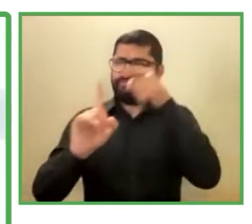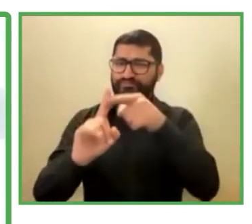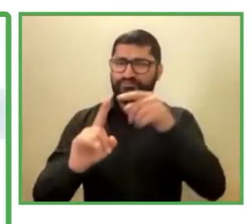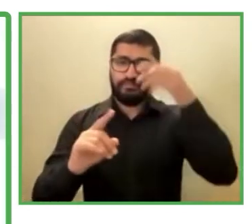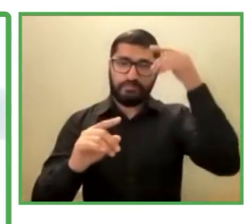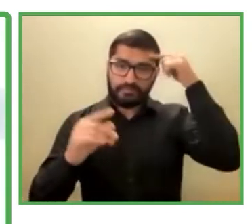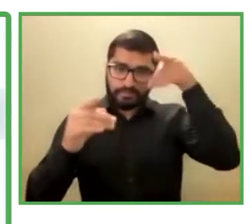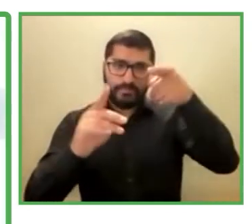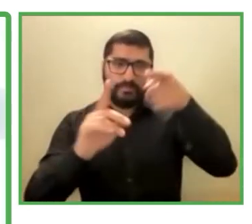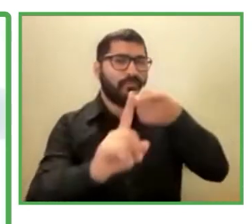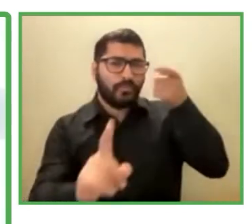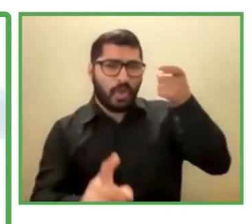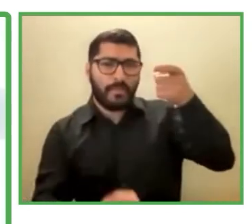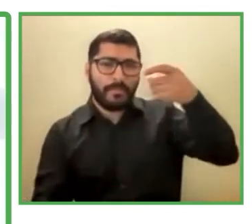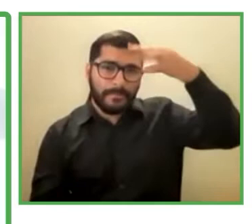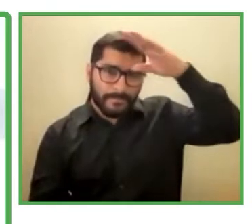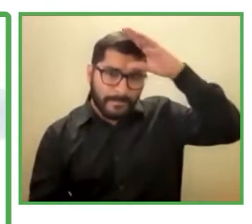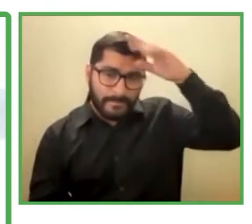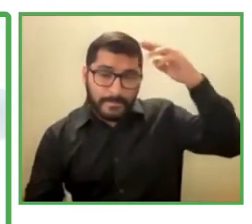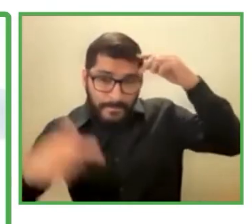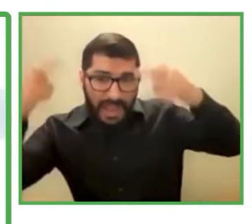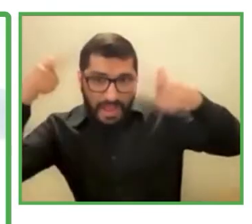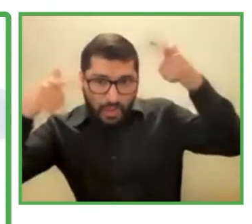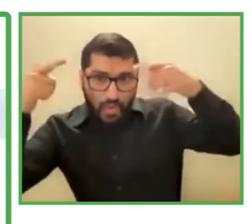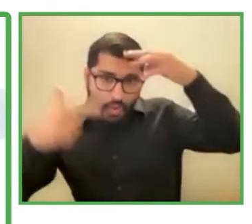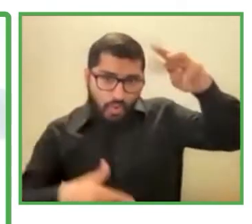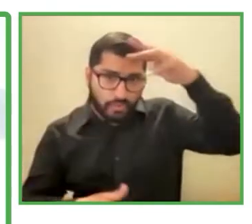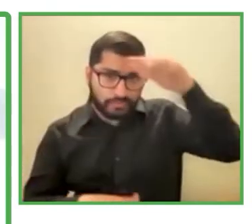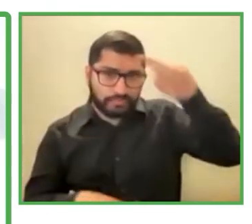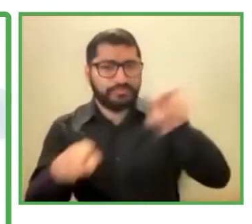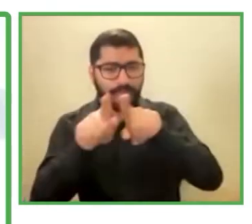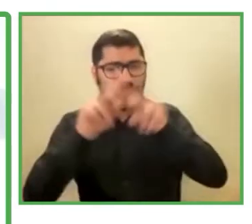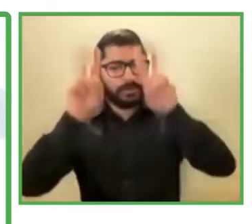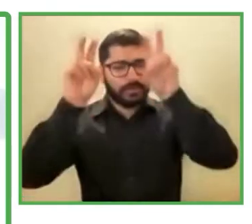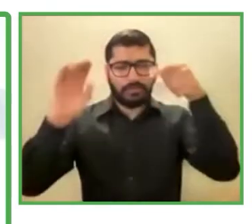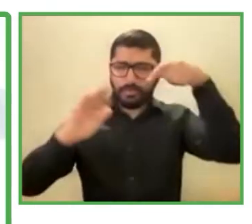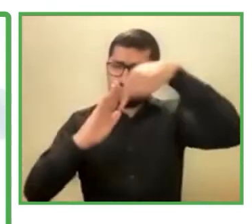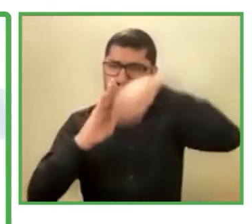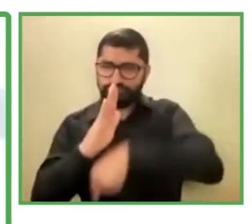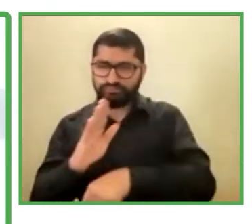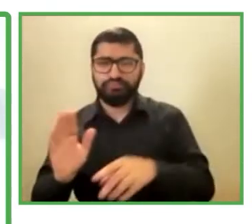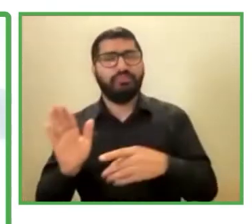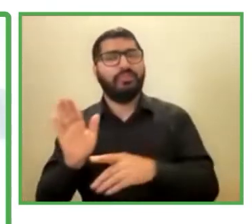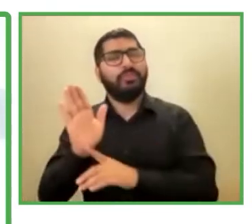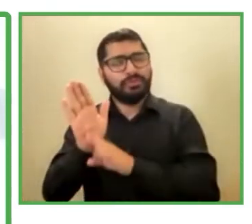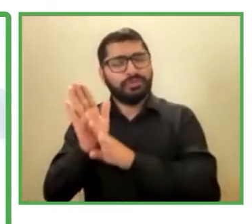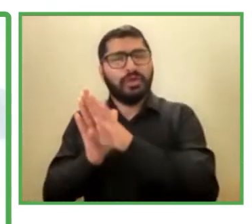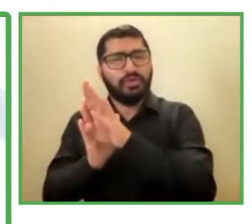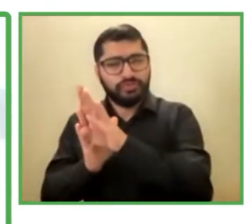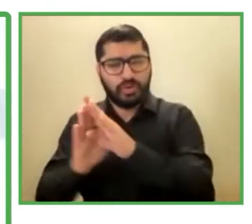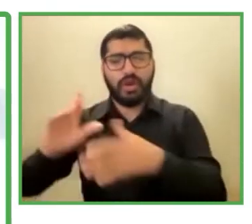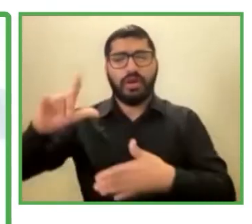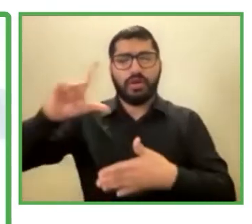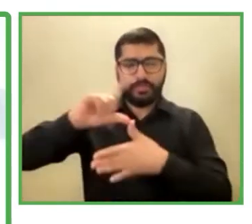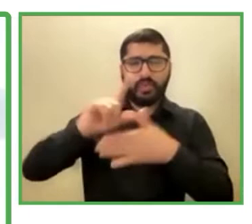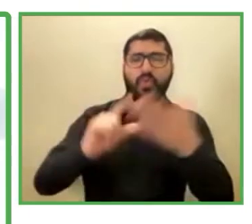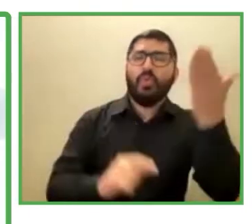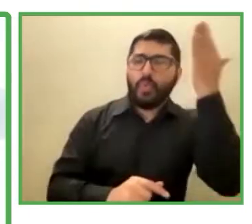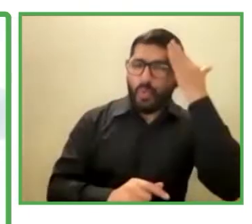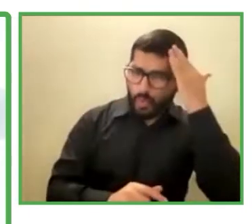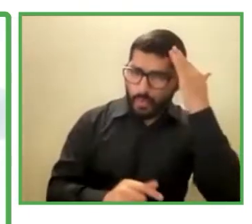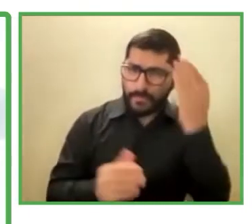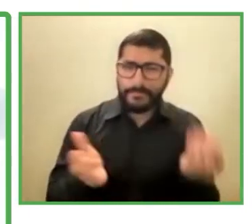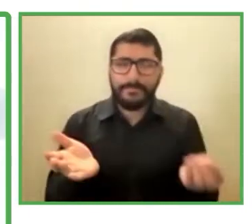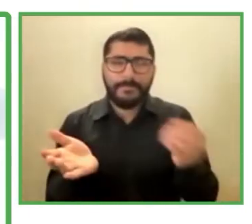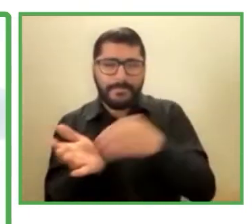compartirles un poco más los datos de Latinoamérica. Sabemos que hay más de mil millones de personas con discapacidad alrededor del mundo y